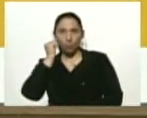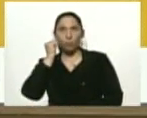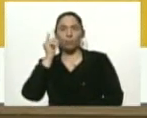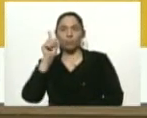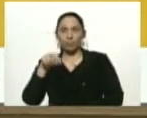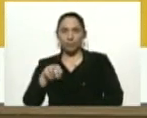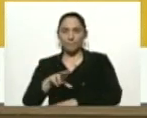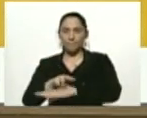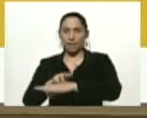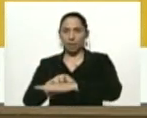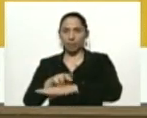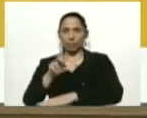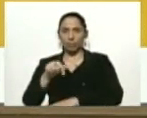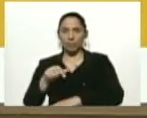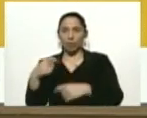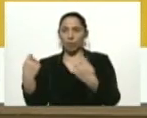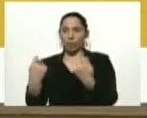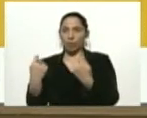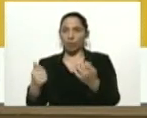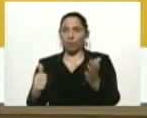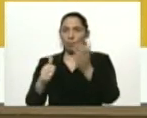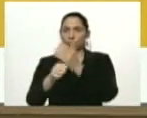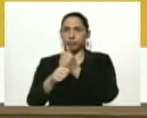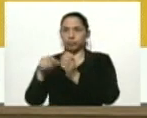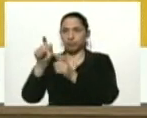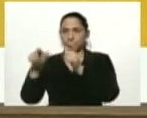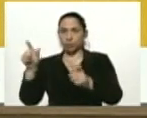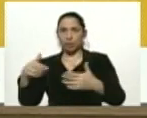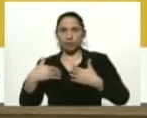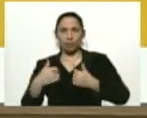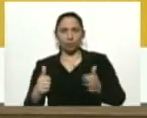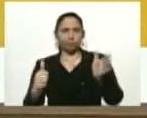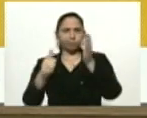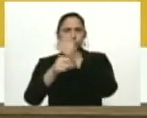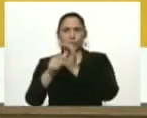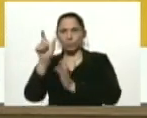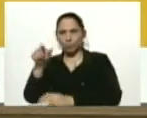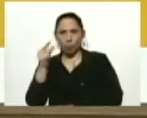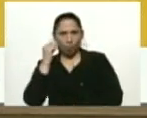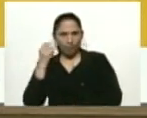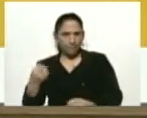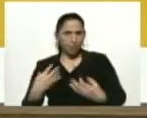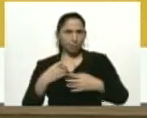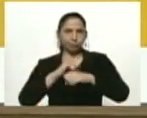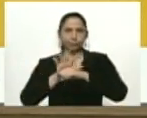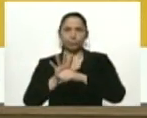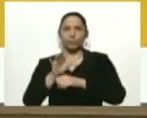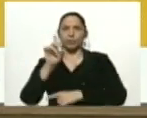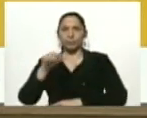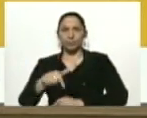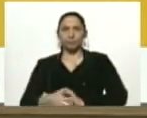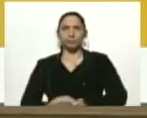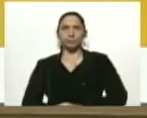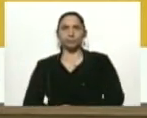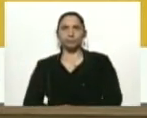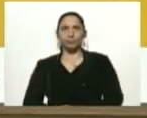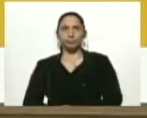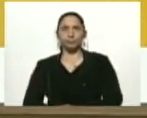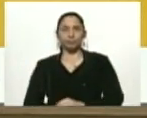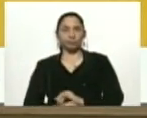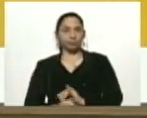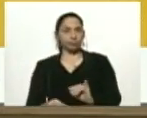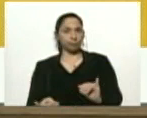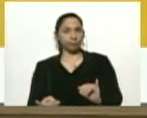bueno, en esta jornada de despistaje al personal de salud, detectamos, pues, un nuevo caso que ya